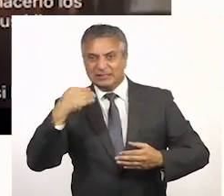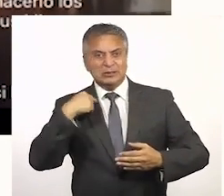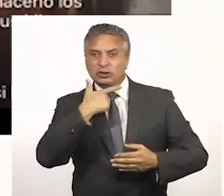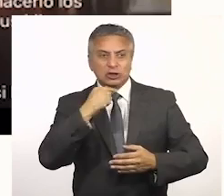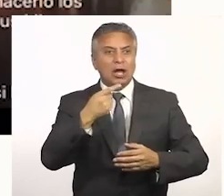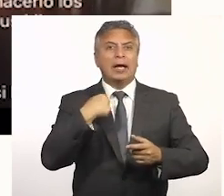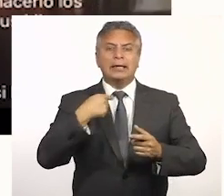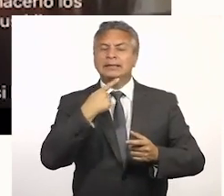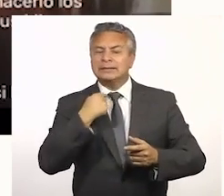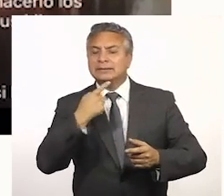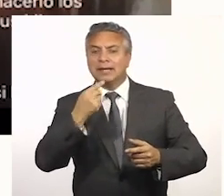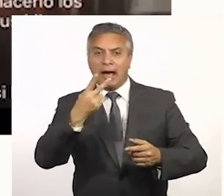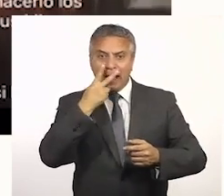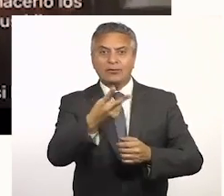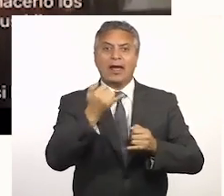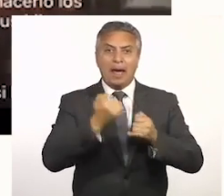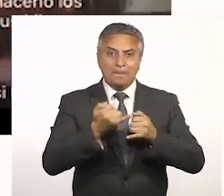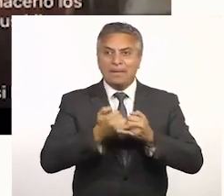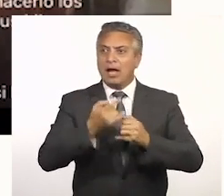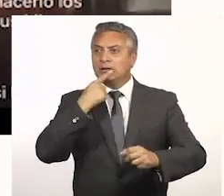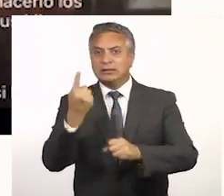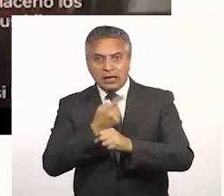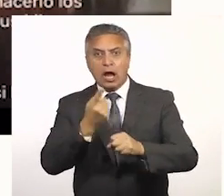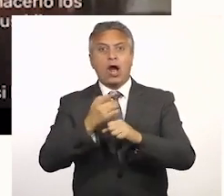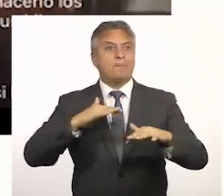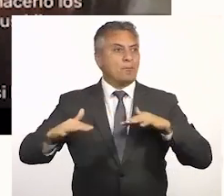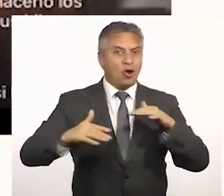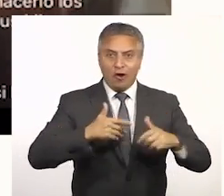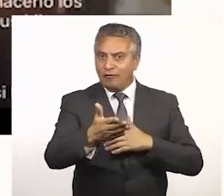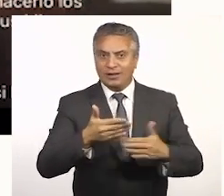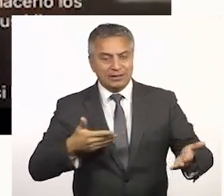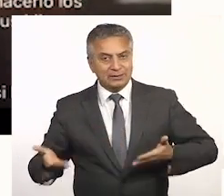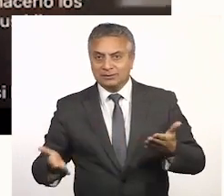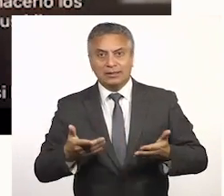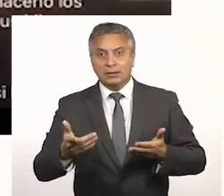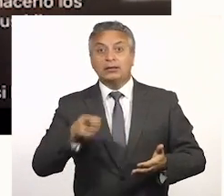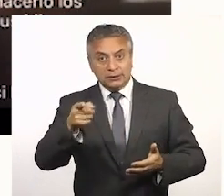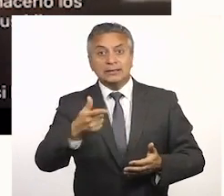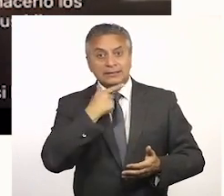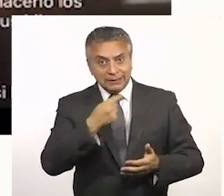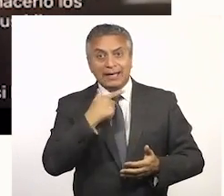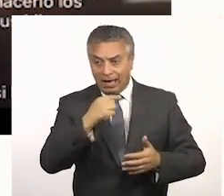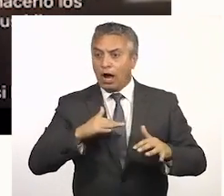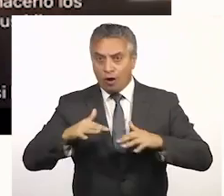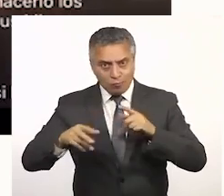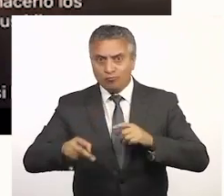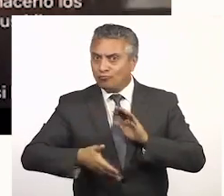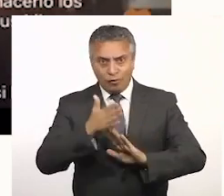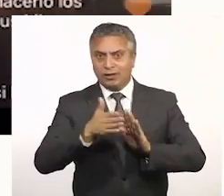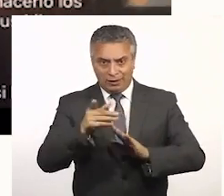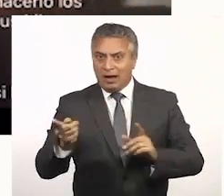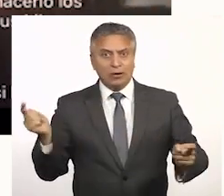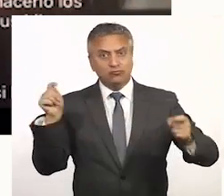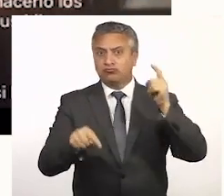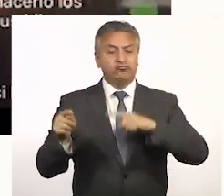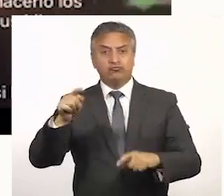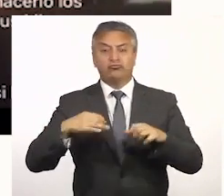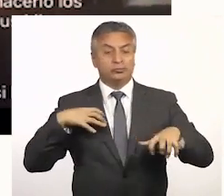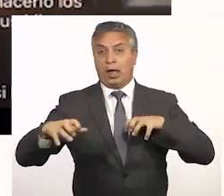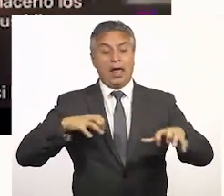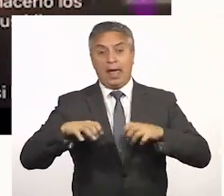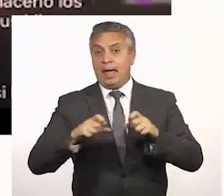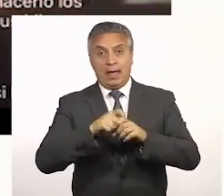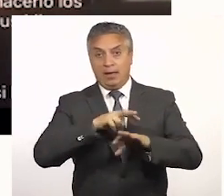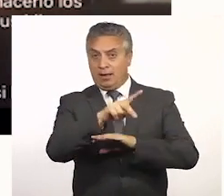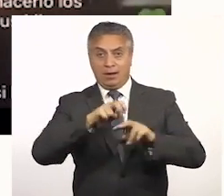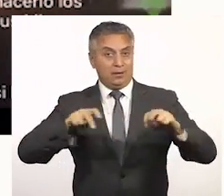hastío, de aburrimiento, de deseos de ver a sus amigos, de hablar, de conversar, de moverse. De moverse, van a querer moverse, van a llegar